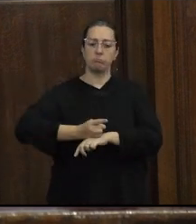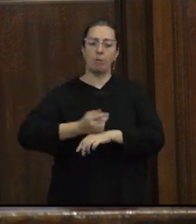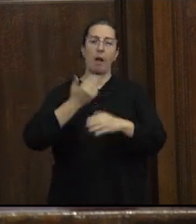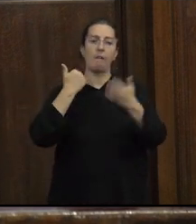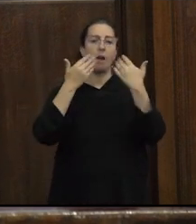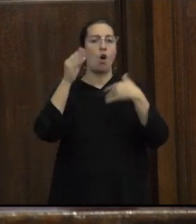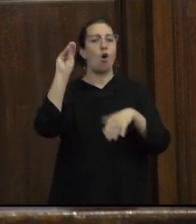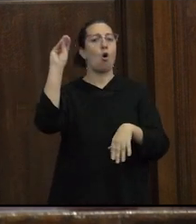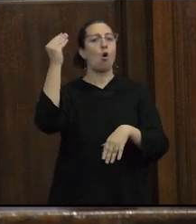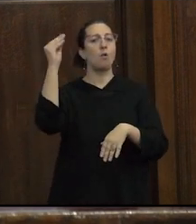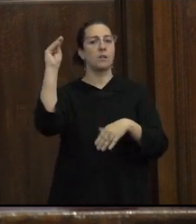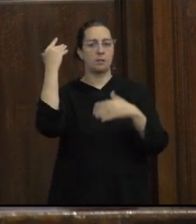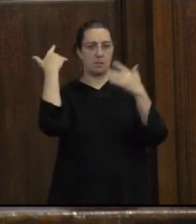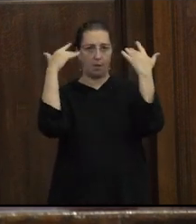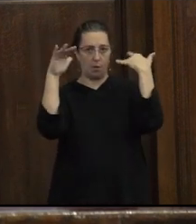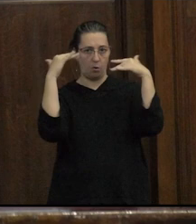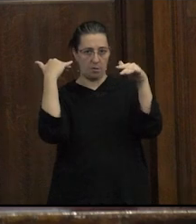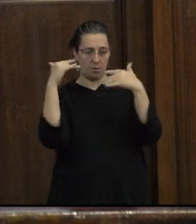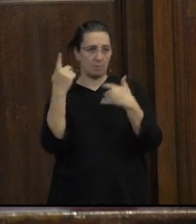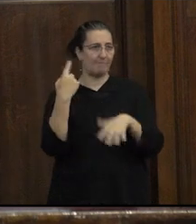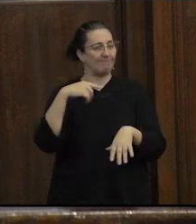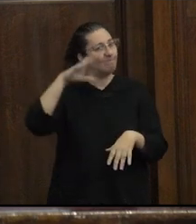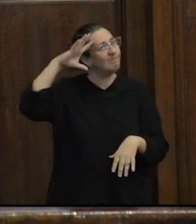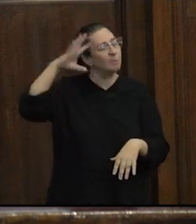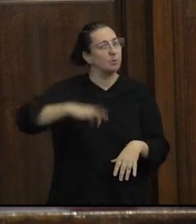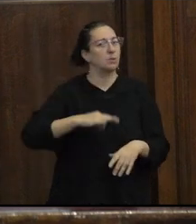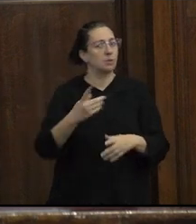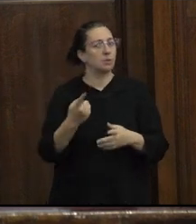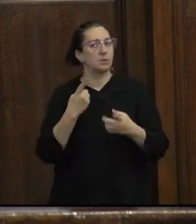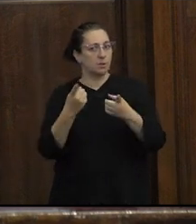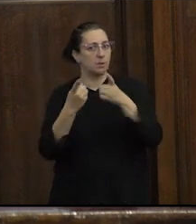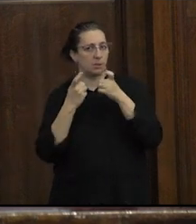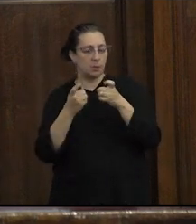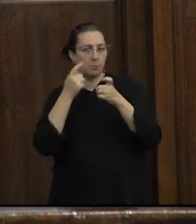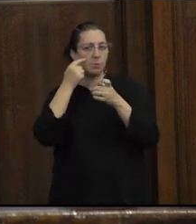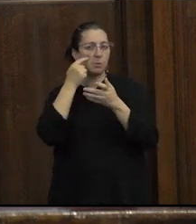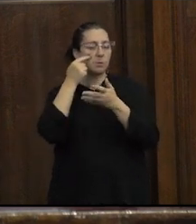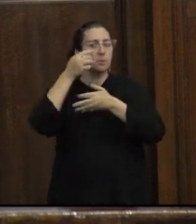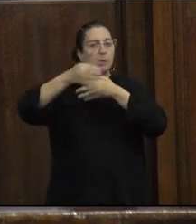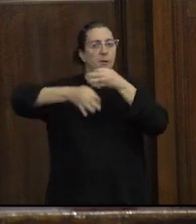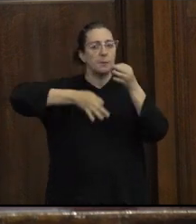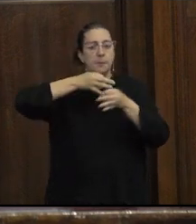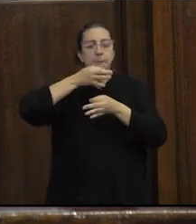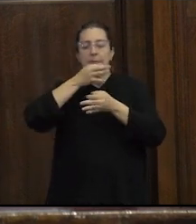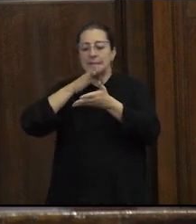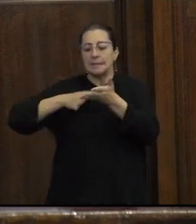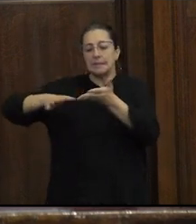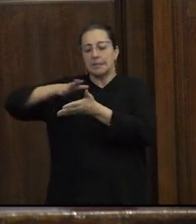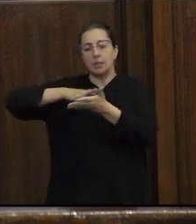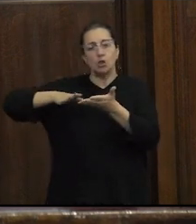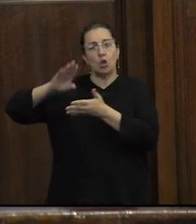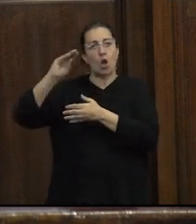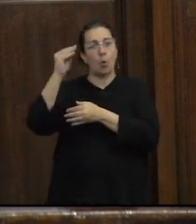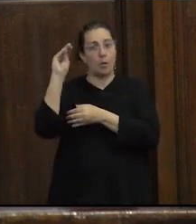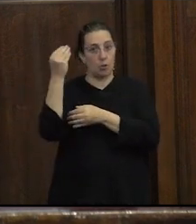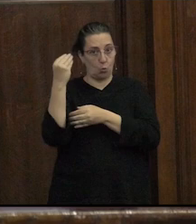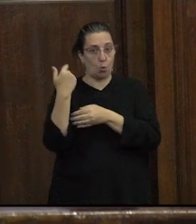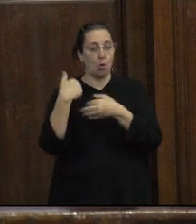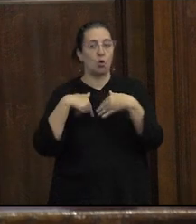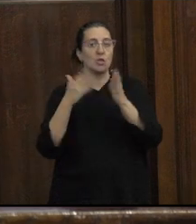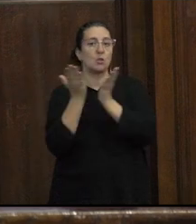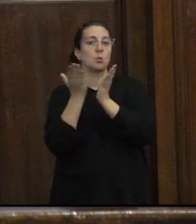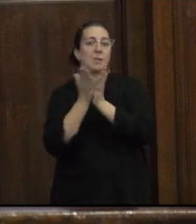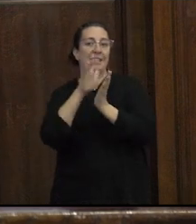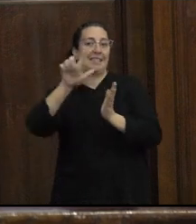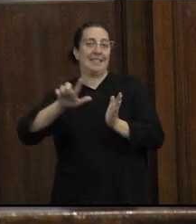jóvenes adolescentes porque creo que hay que darle una marca a un sector de la juventud con el que yo vengo trabajando que son los estudiantes de espuelas secundarias